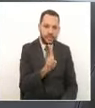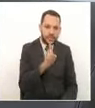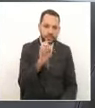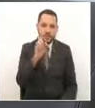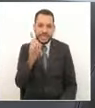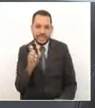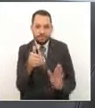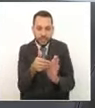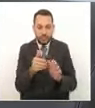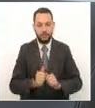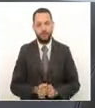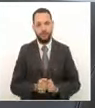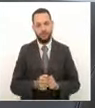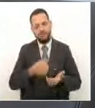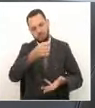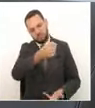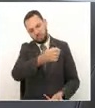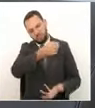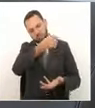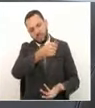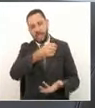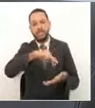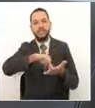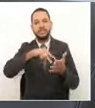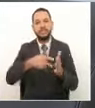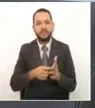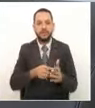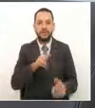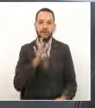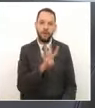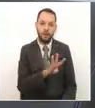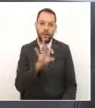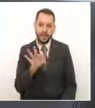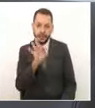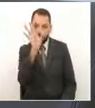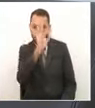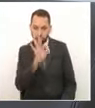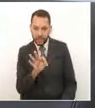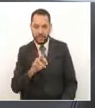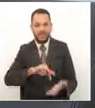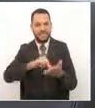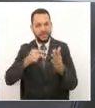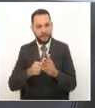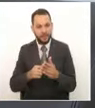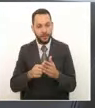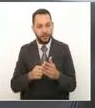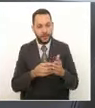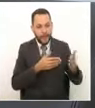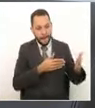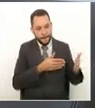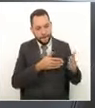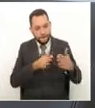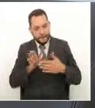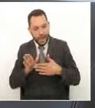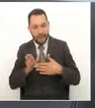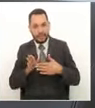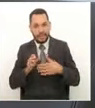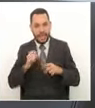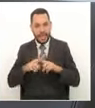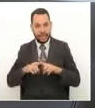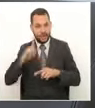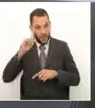presupuesto representa un incremento del 43% con relación al presupuesto del plan financiero de la administración anterior.